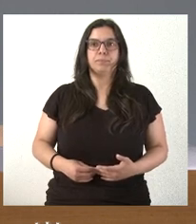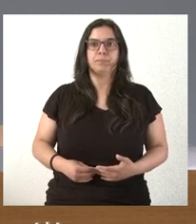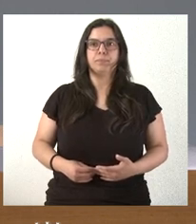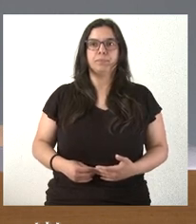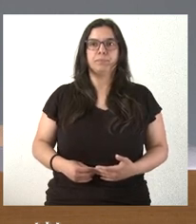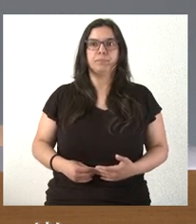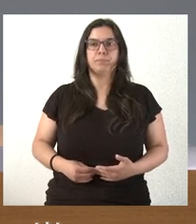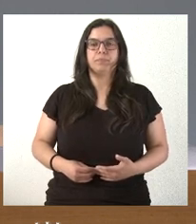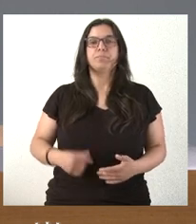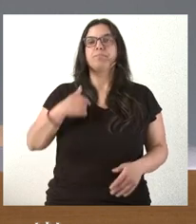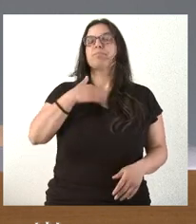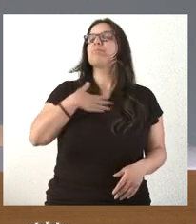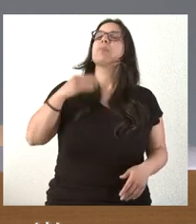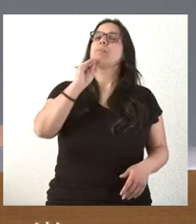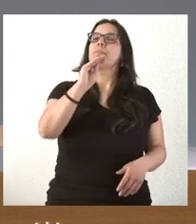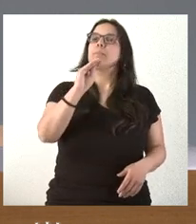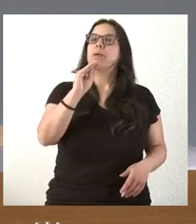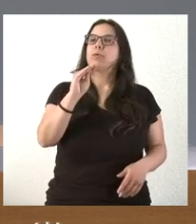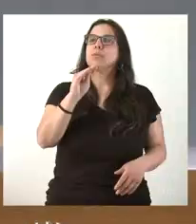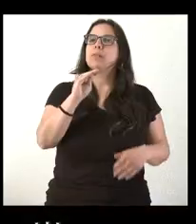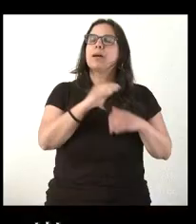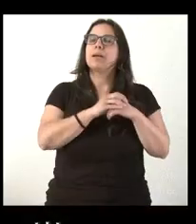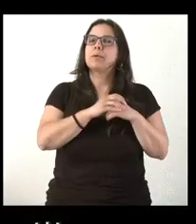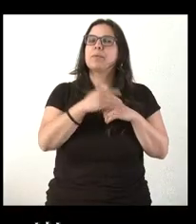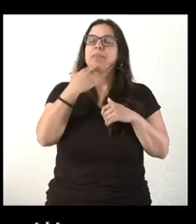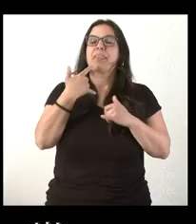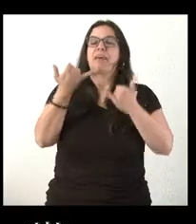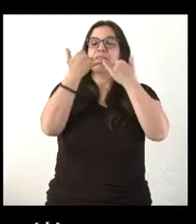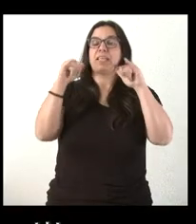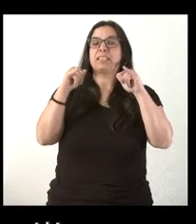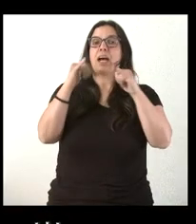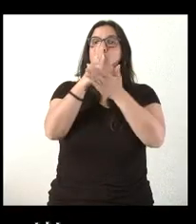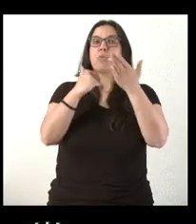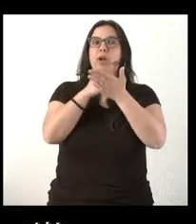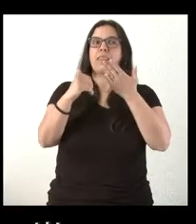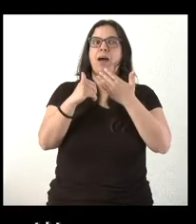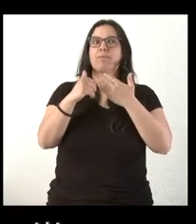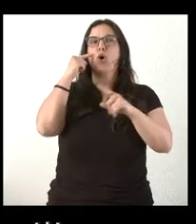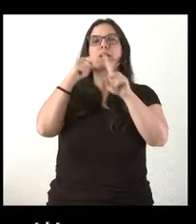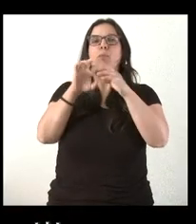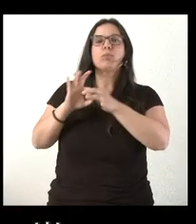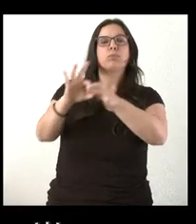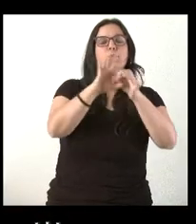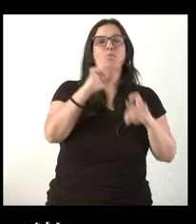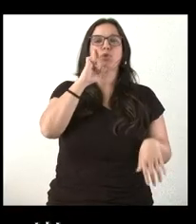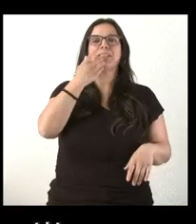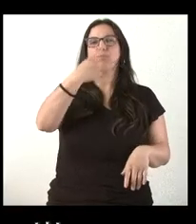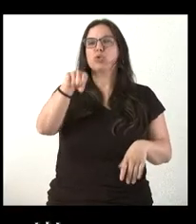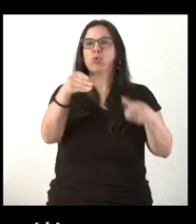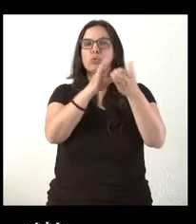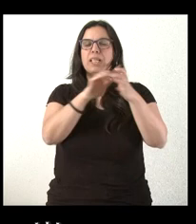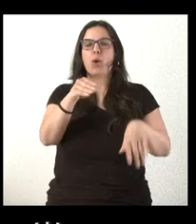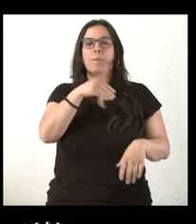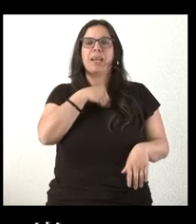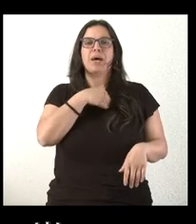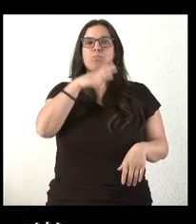Sí, yo le quería preguntar. Ha dicho que la fiesta de la comunidad tiene que servir para unir. No sé si lamenta la Junta de Castilla y León o qué sensación tiene de que se haya roto el